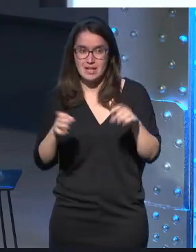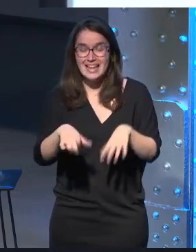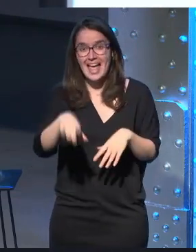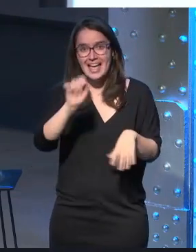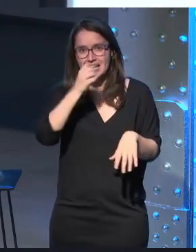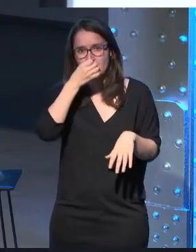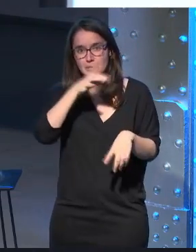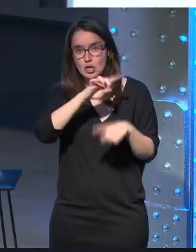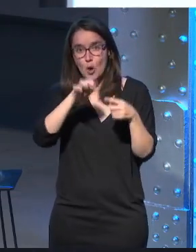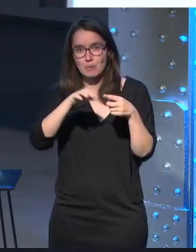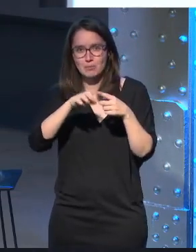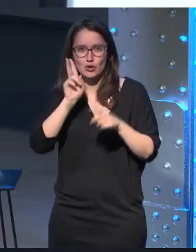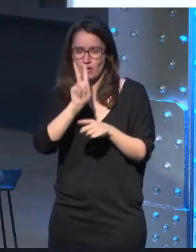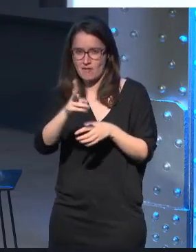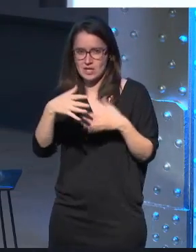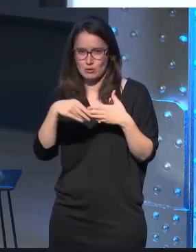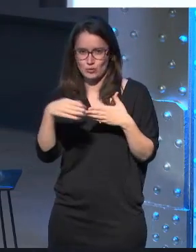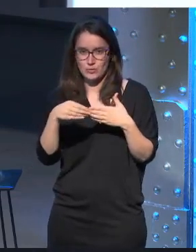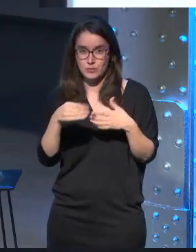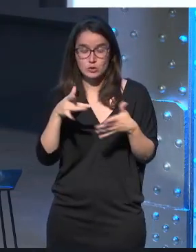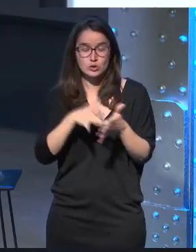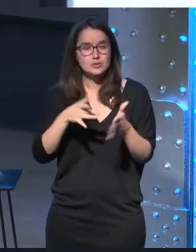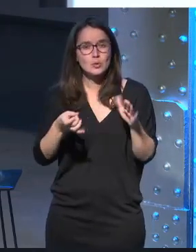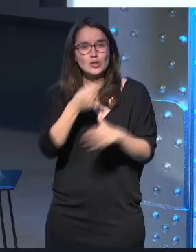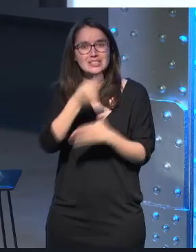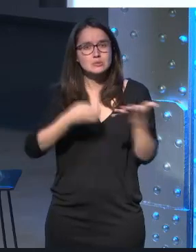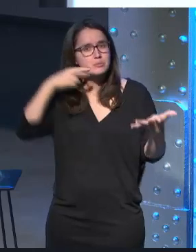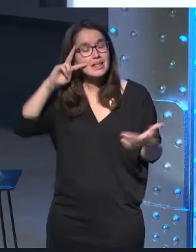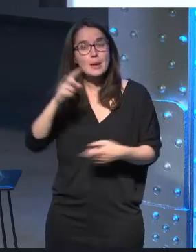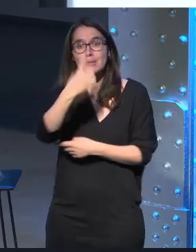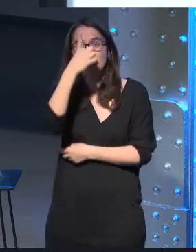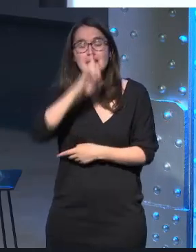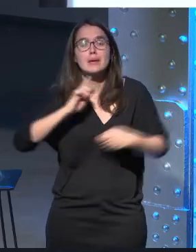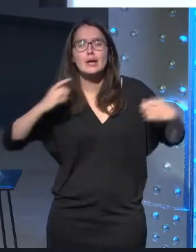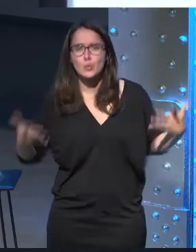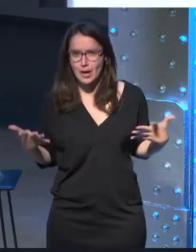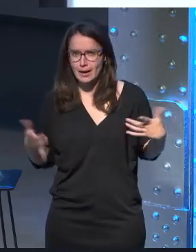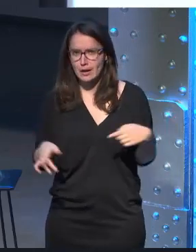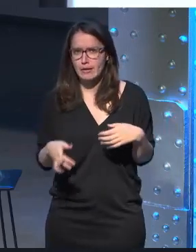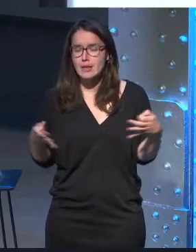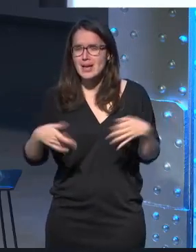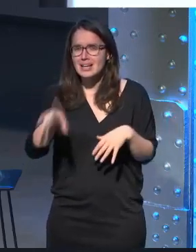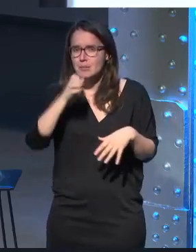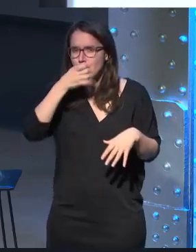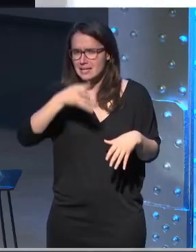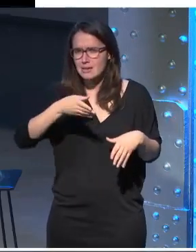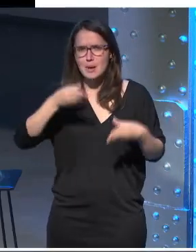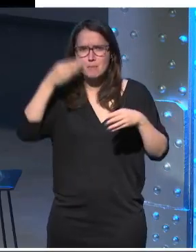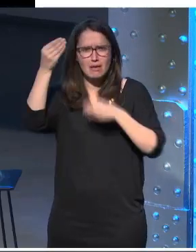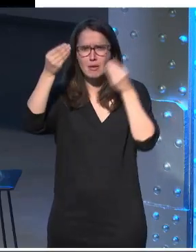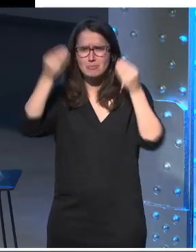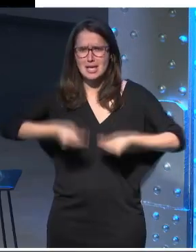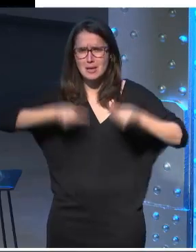lo primero que va a ver tu espectador cuando diseñamos experiencias ¿qué es la primera imagen que ve? ¿hacia dónde está mirando? ¿qué es lo que ve? eso hay que pensarlo muchísimo